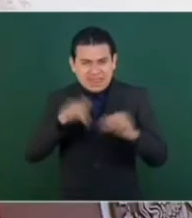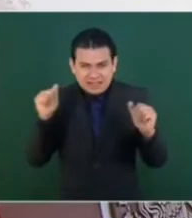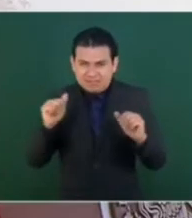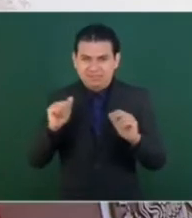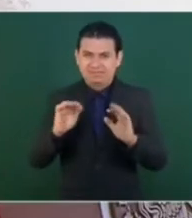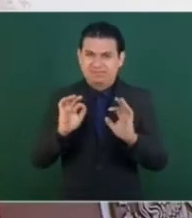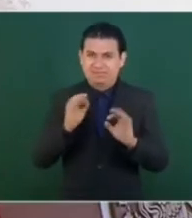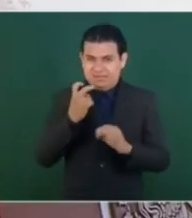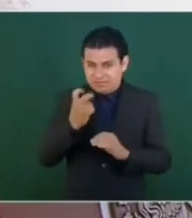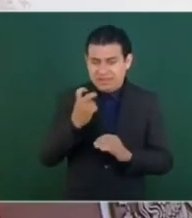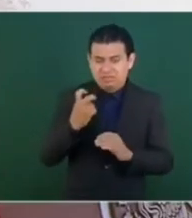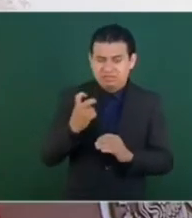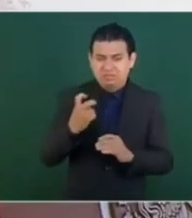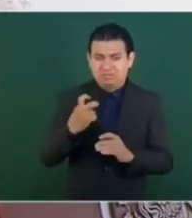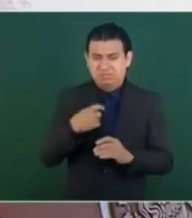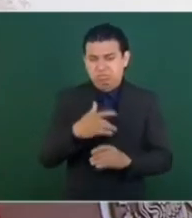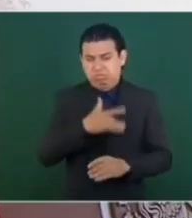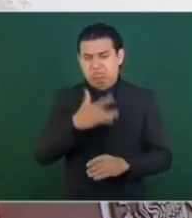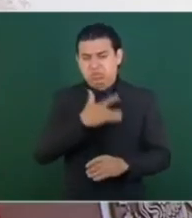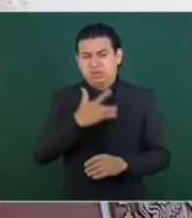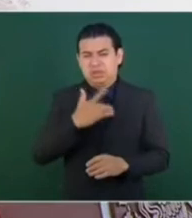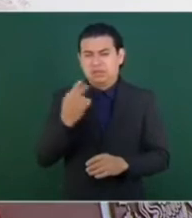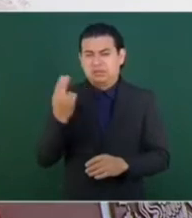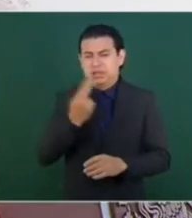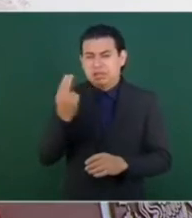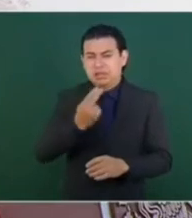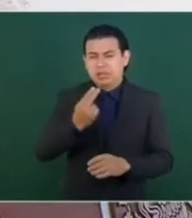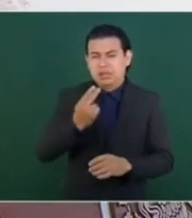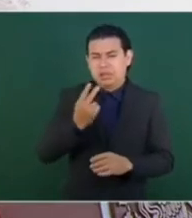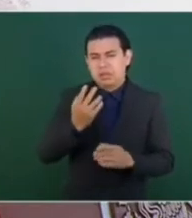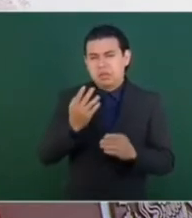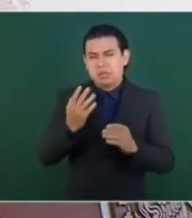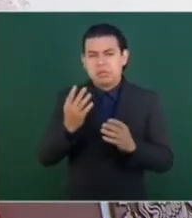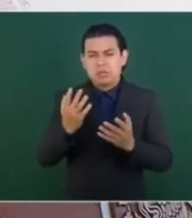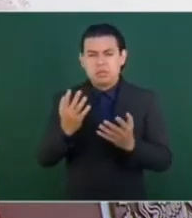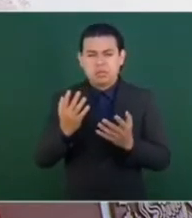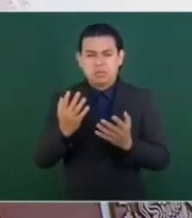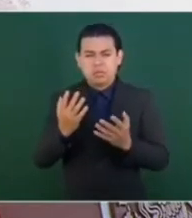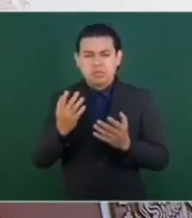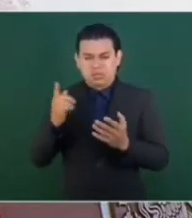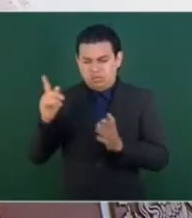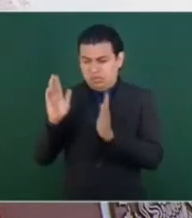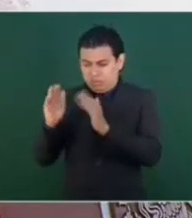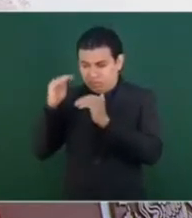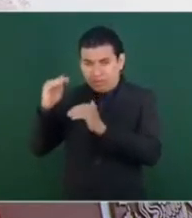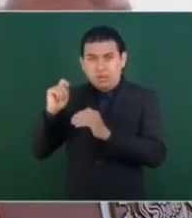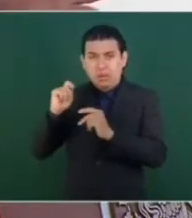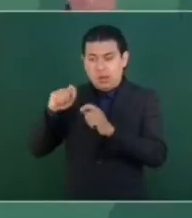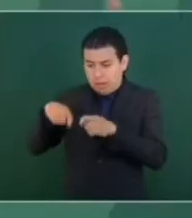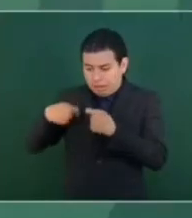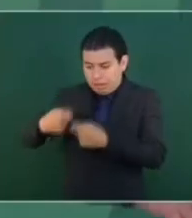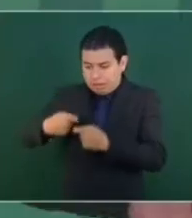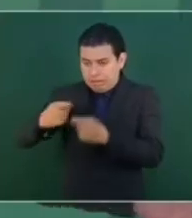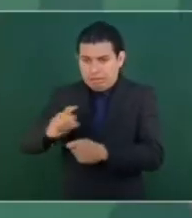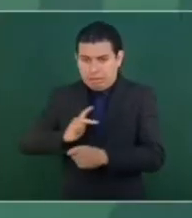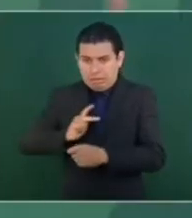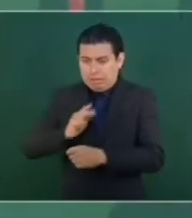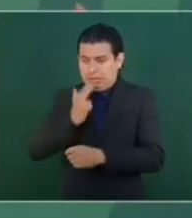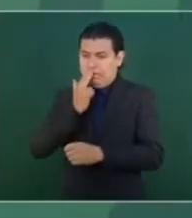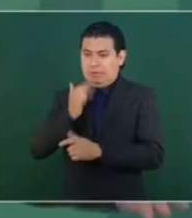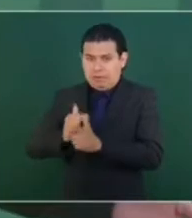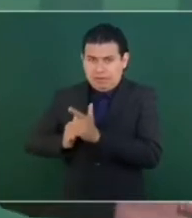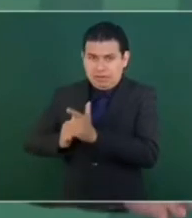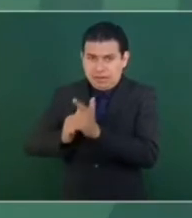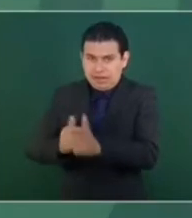Entonces, hay que ver, porque el conservadurismo se metió, o sea,